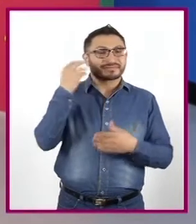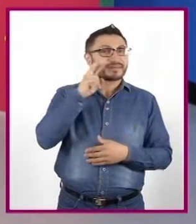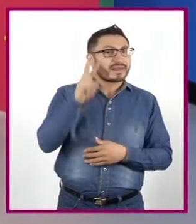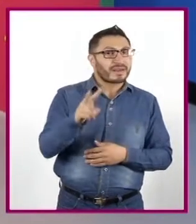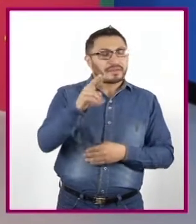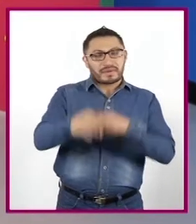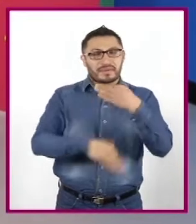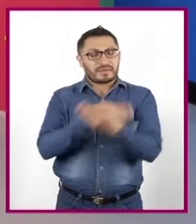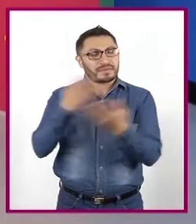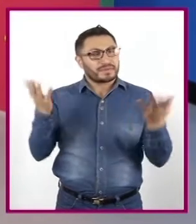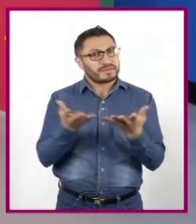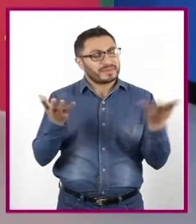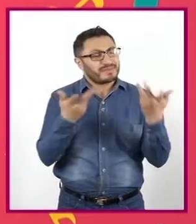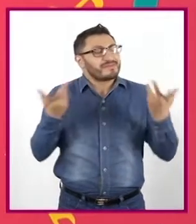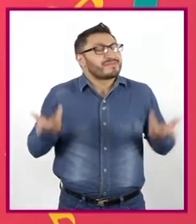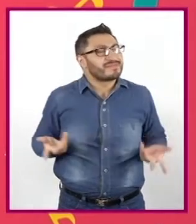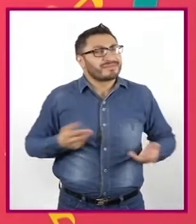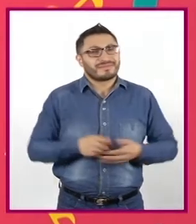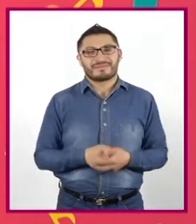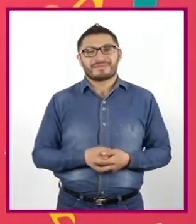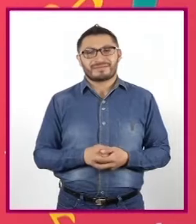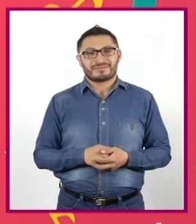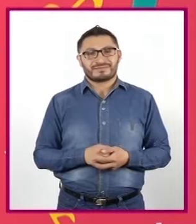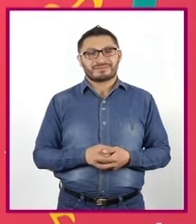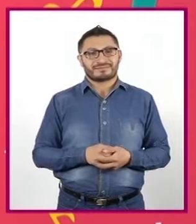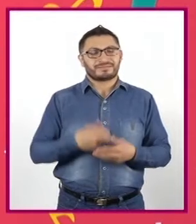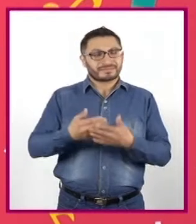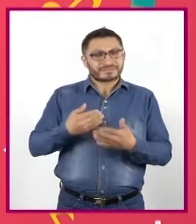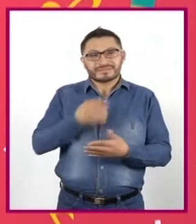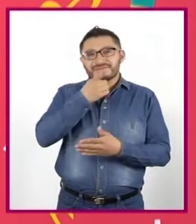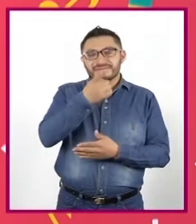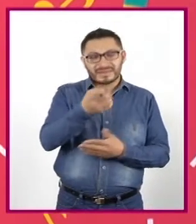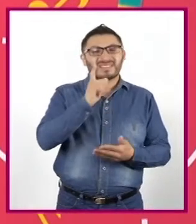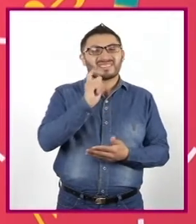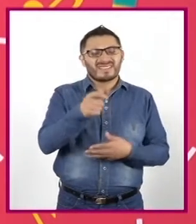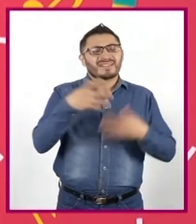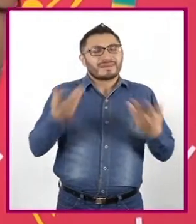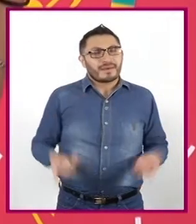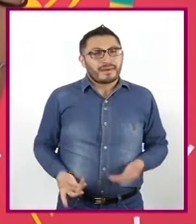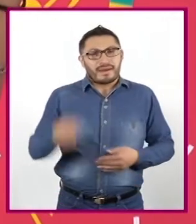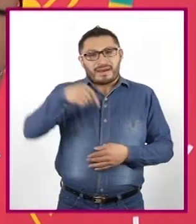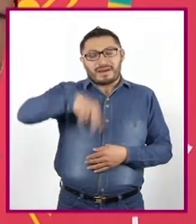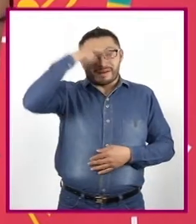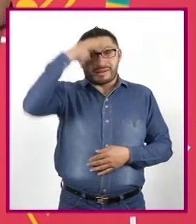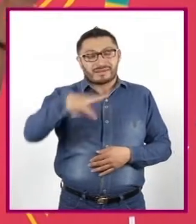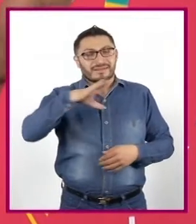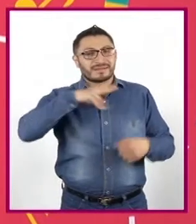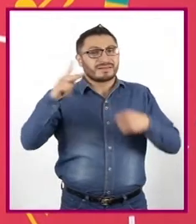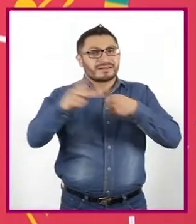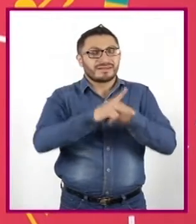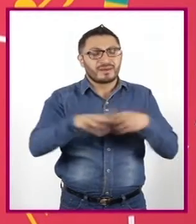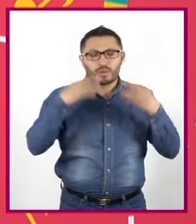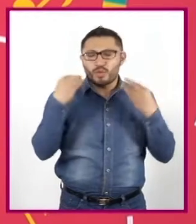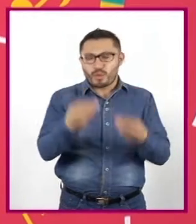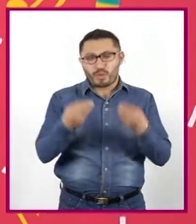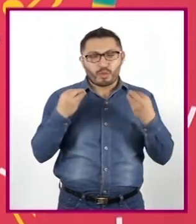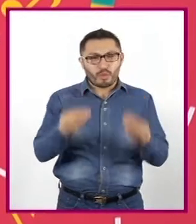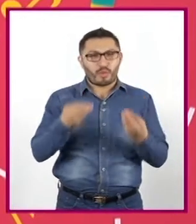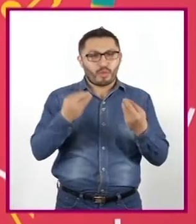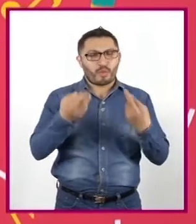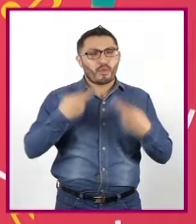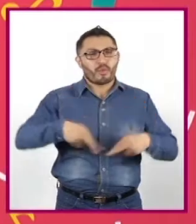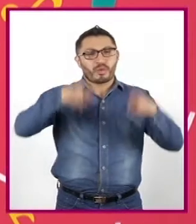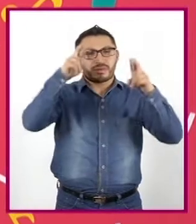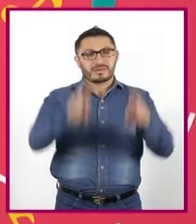todo lo que realizaremos. Como le mencionamos hace un momento, México es un país muy vasto en cuanto a las